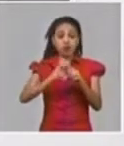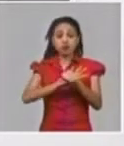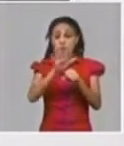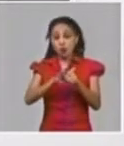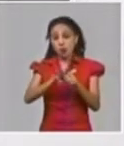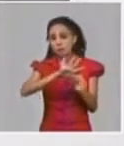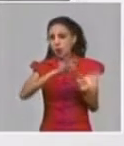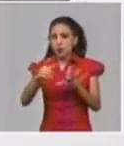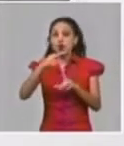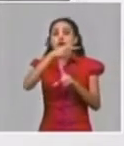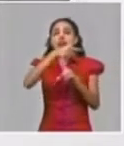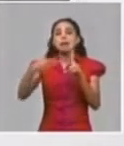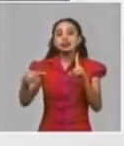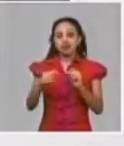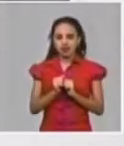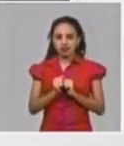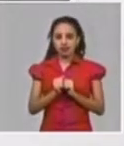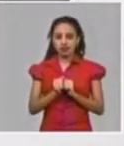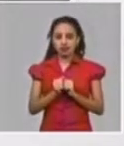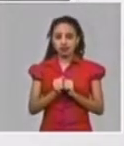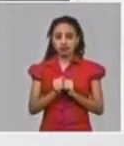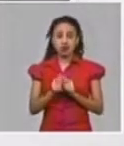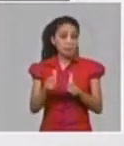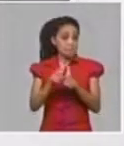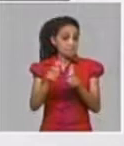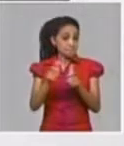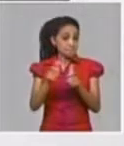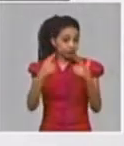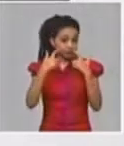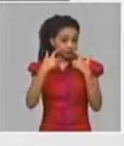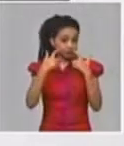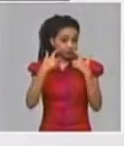riesgo es la isla rectora por la tasa